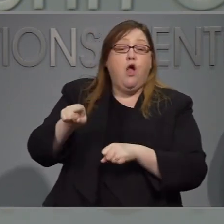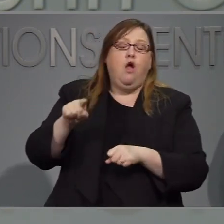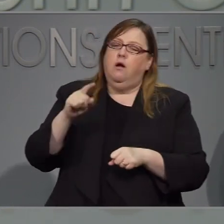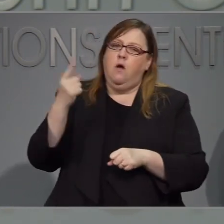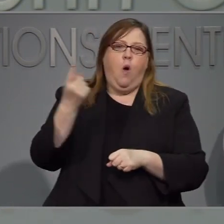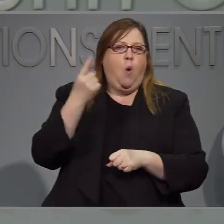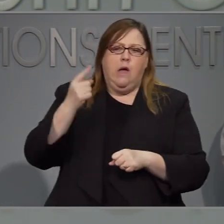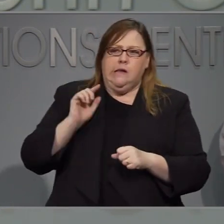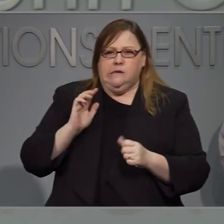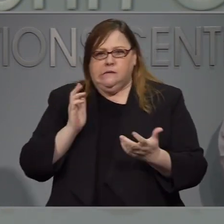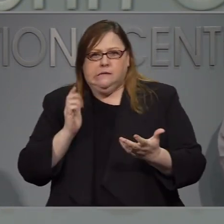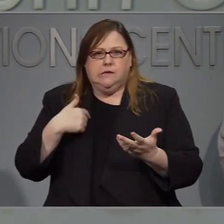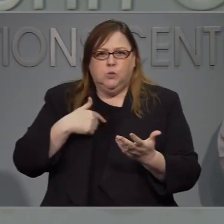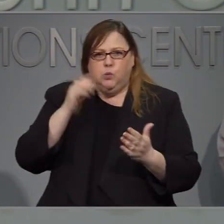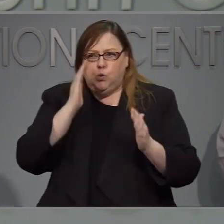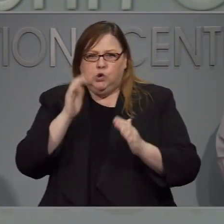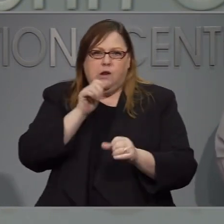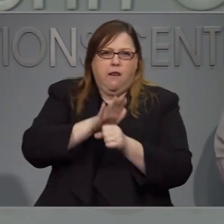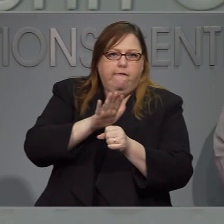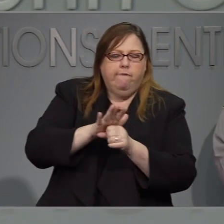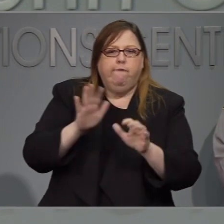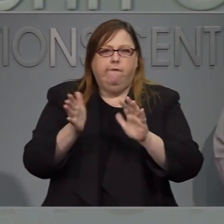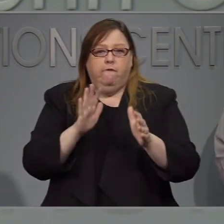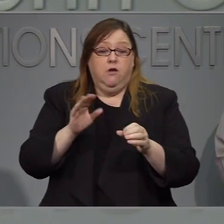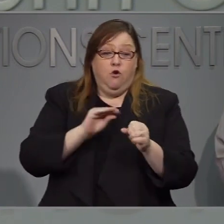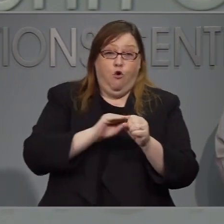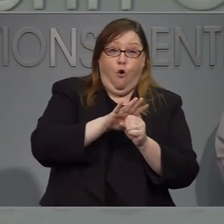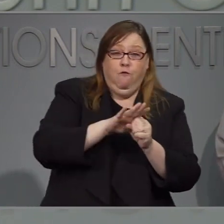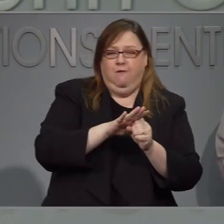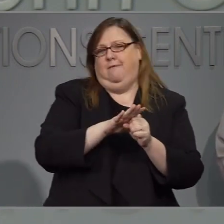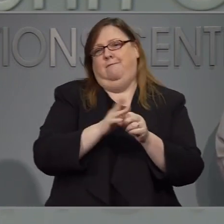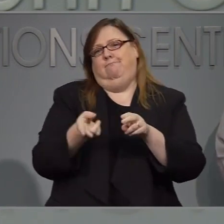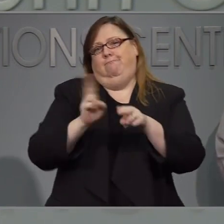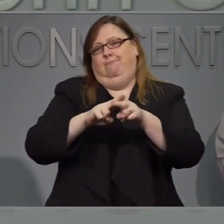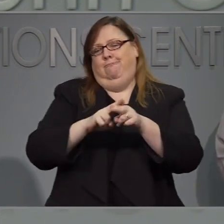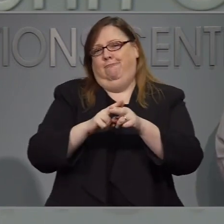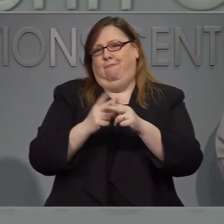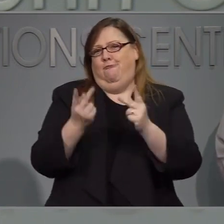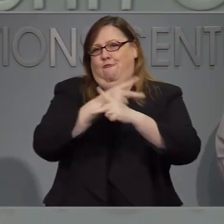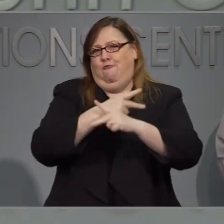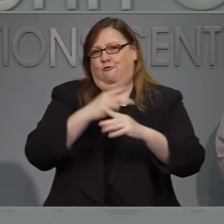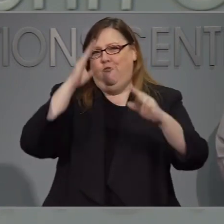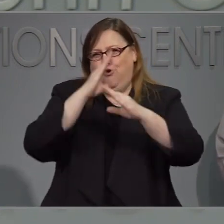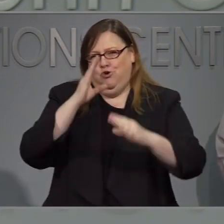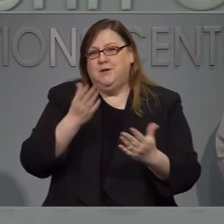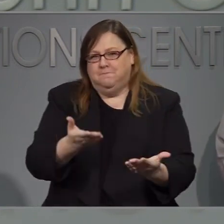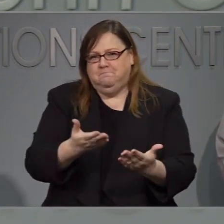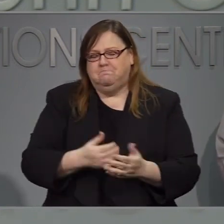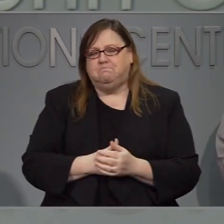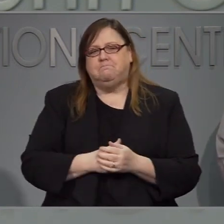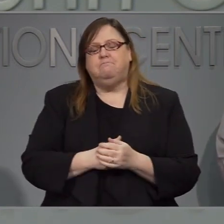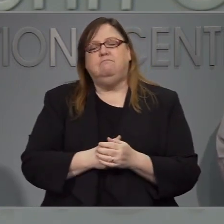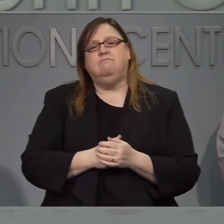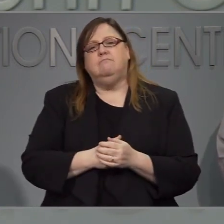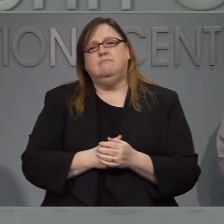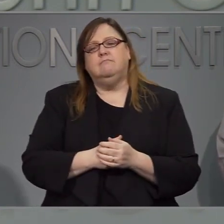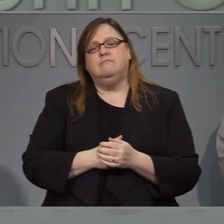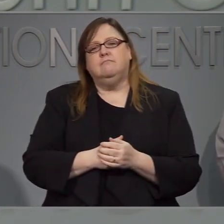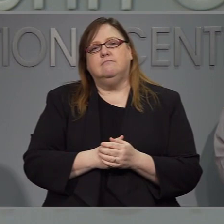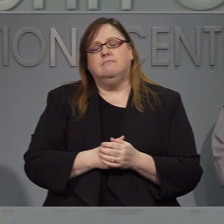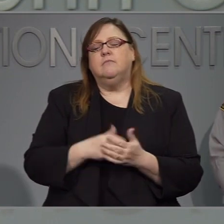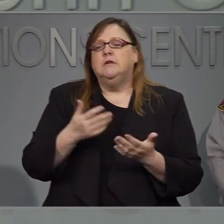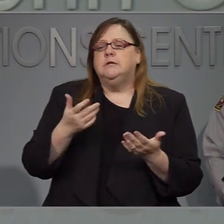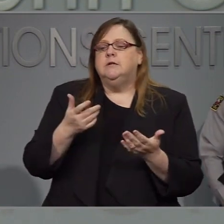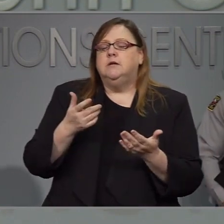el tener personal siempre son desafío cuando hay un desastre natural y ahora con la pandemia lo y aun cuando